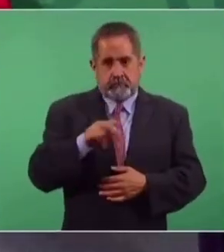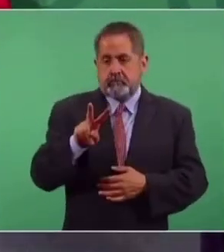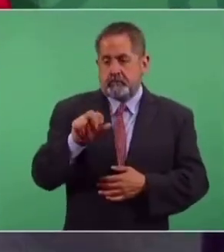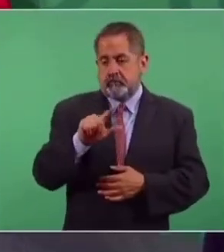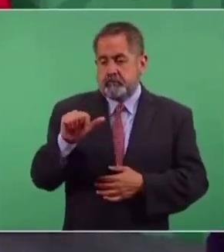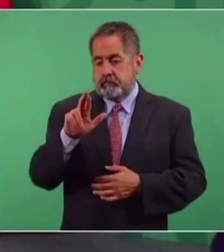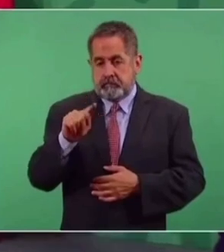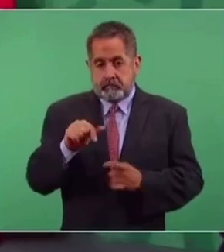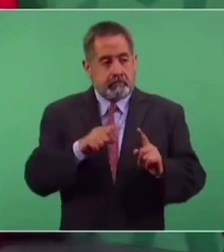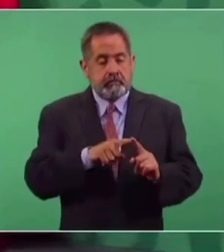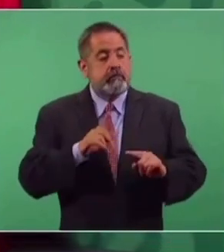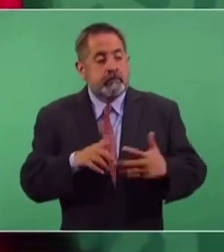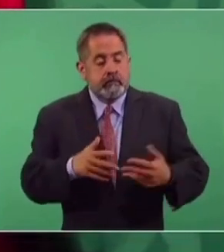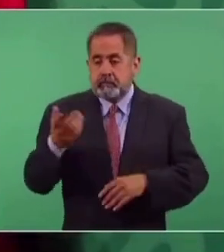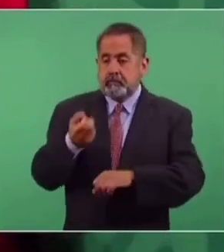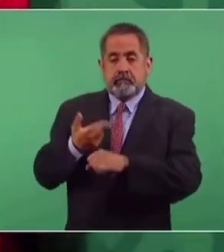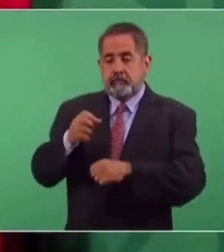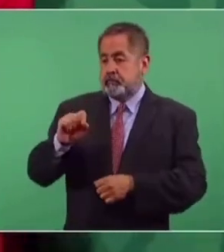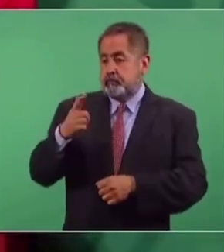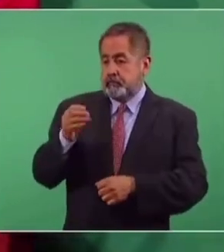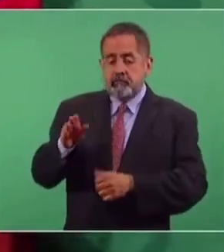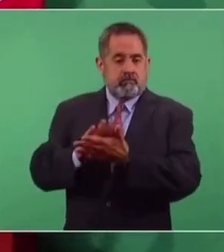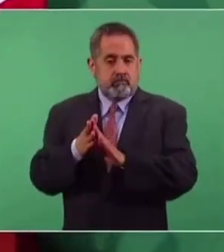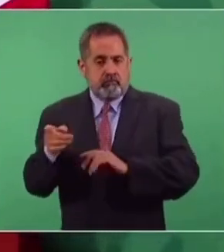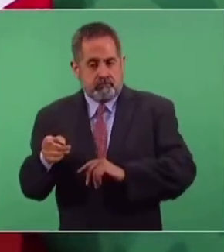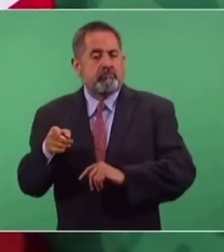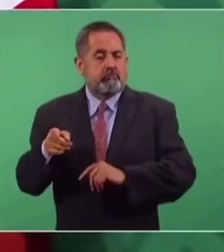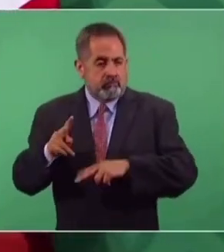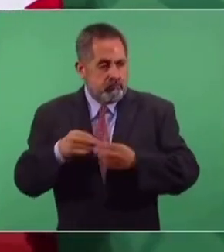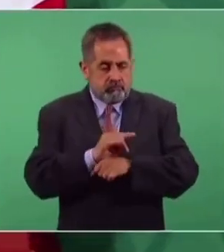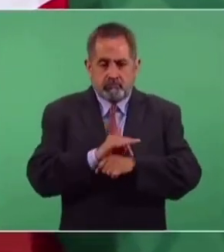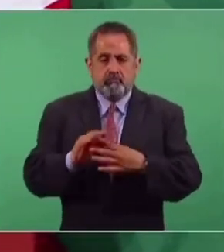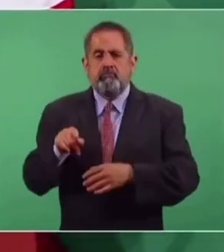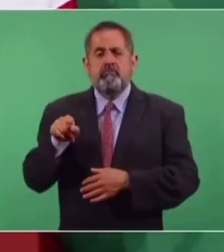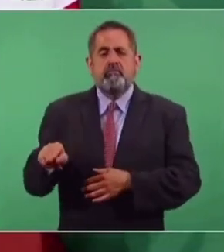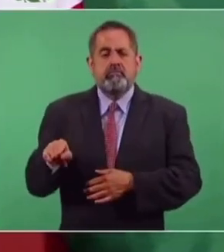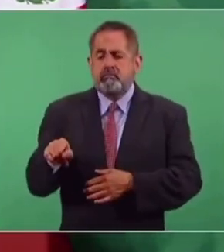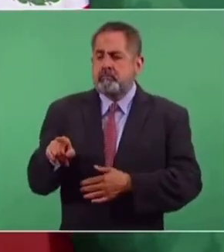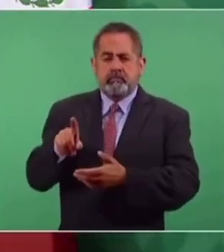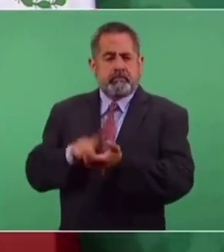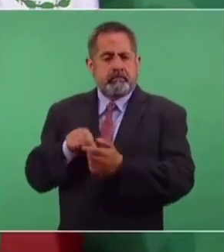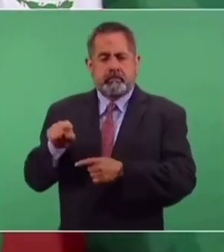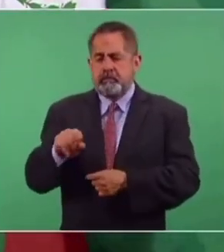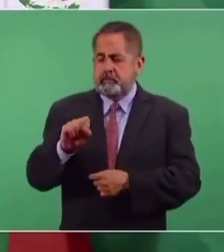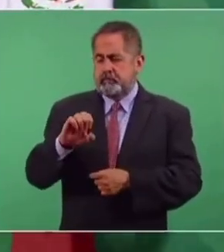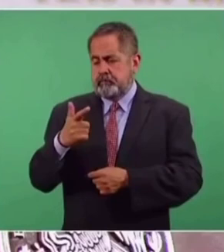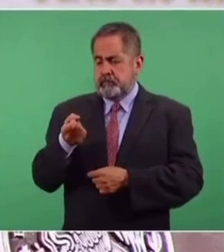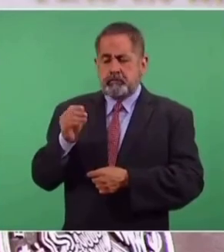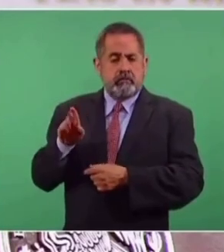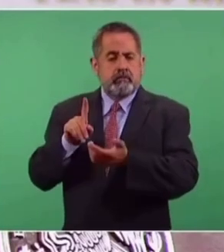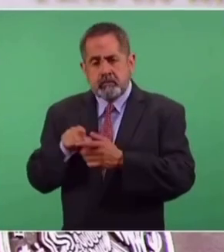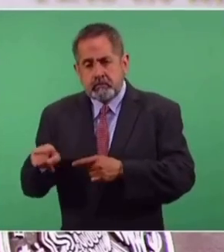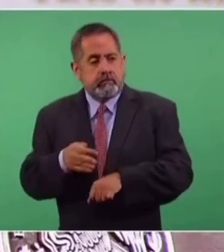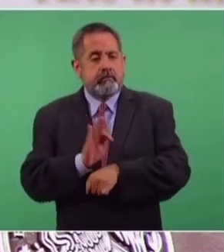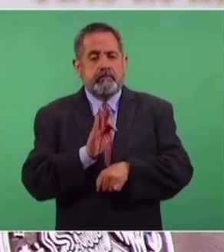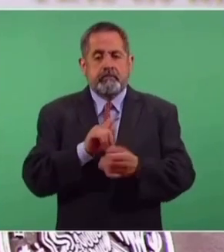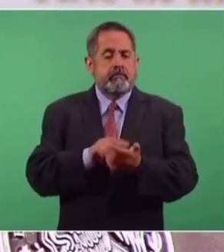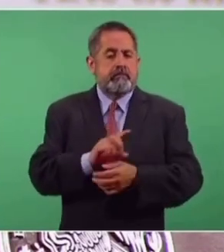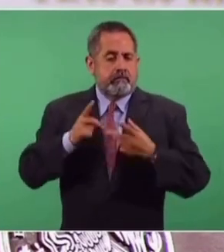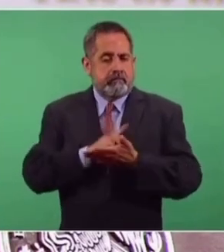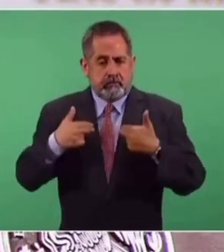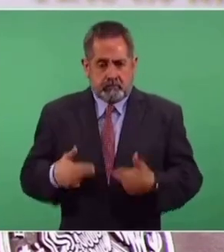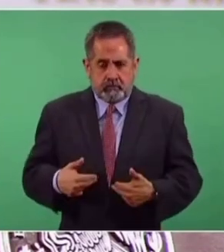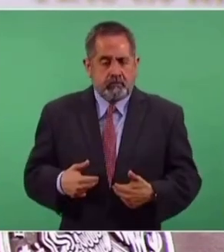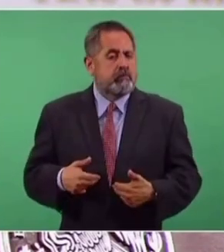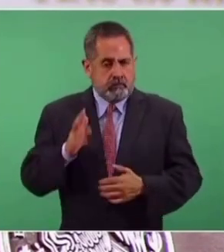que está detenido, la Secretaría de Gobernación, que ahora está convertida, entre otras funciones, tiene una función básica que es la defensa de los derechos humanos,